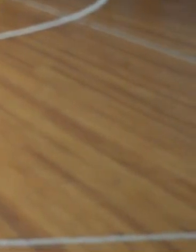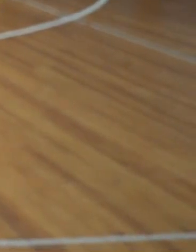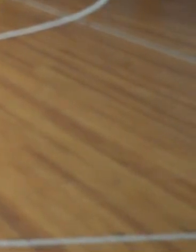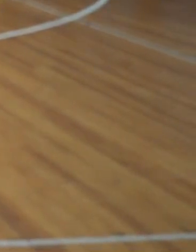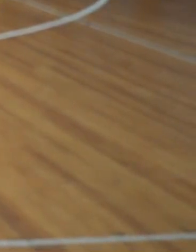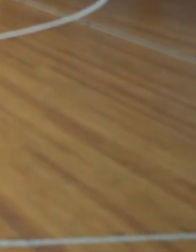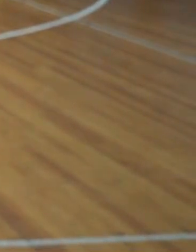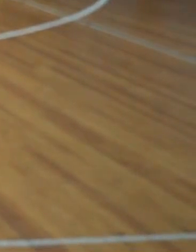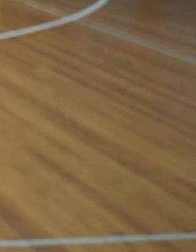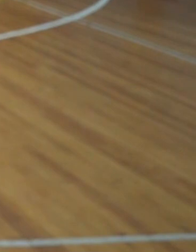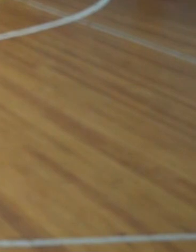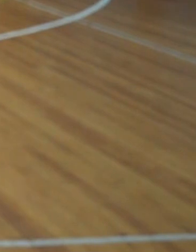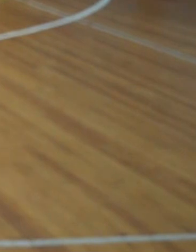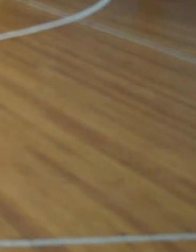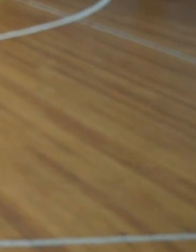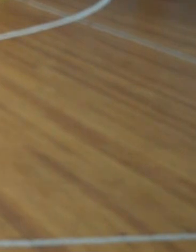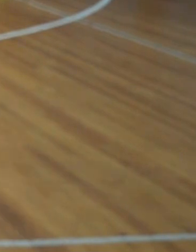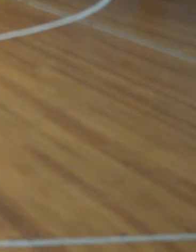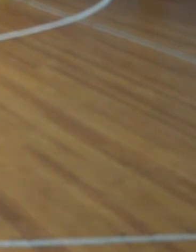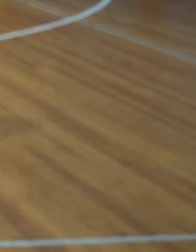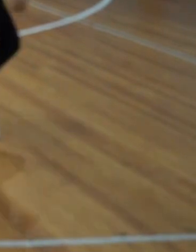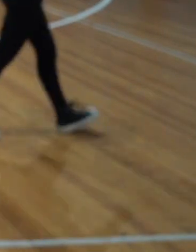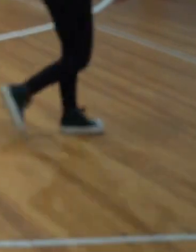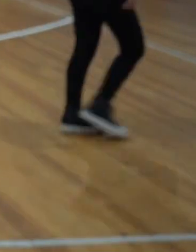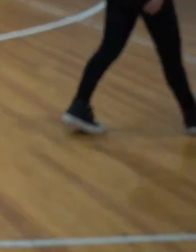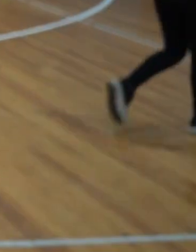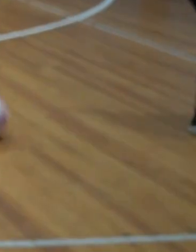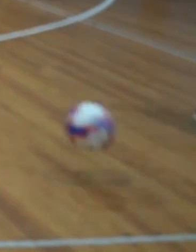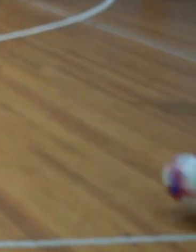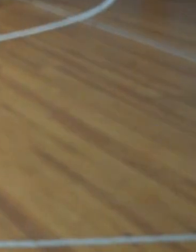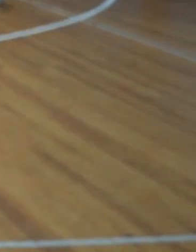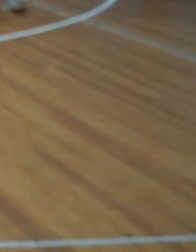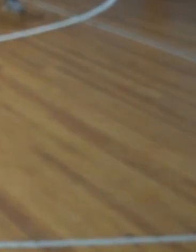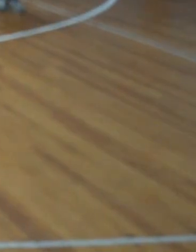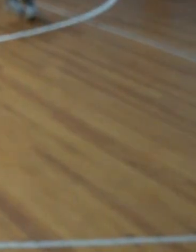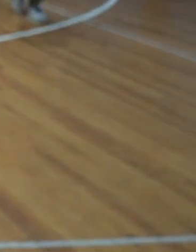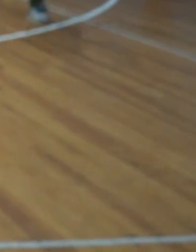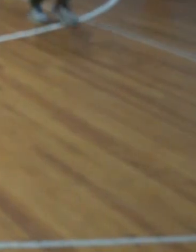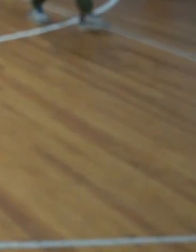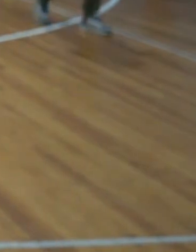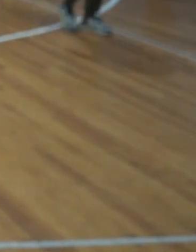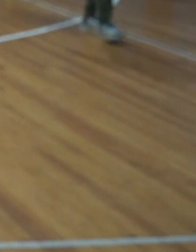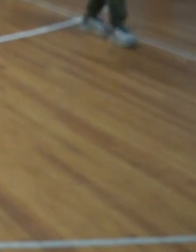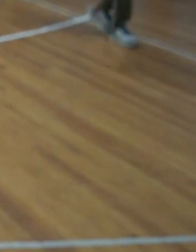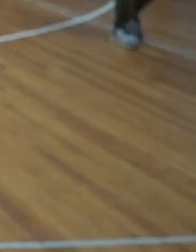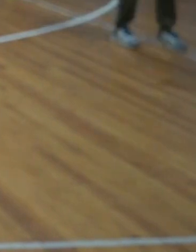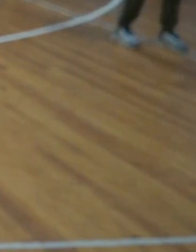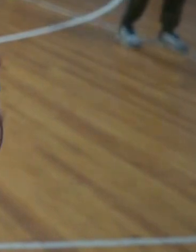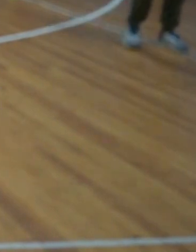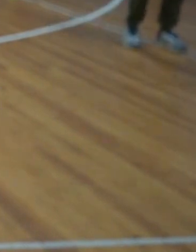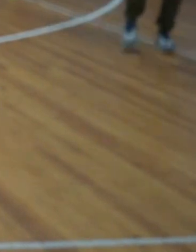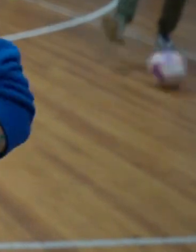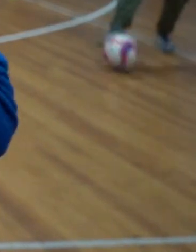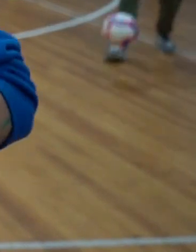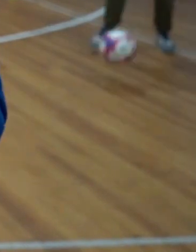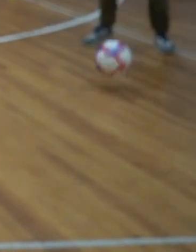de costumbre. Durante muchos años hemos tratado de duchar sobre este acceso